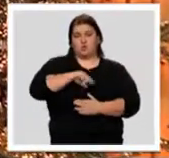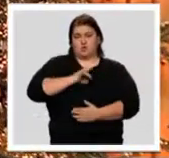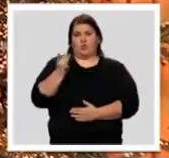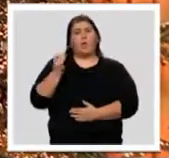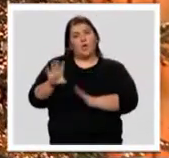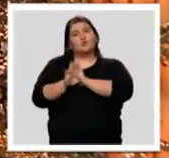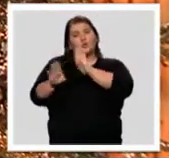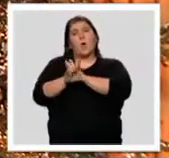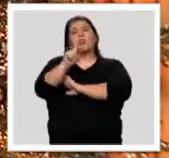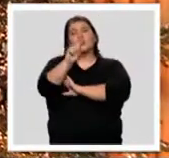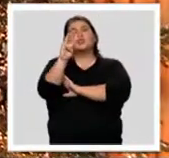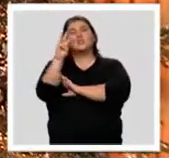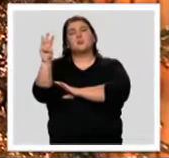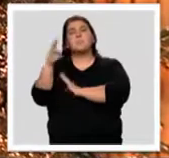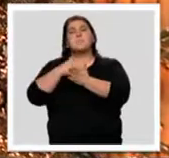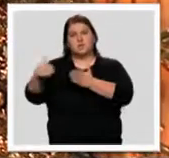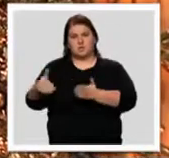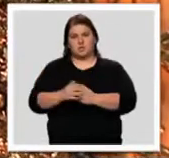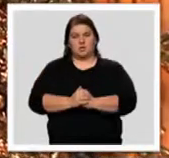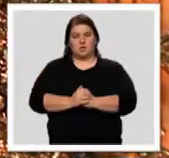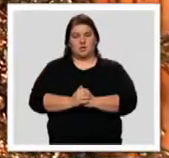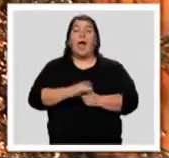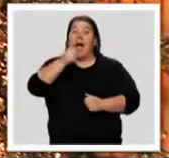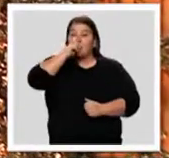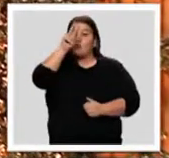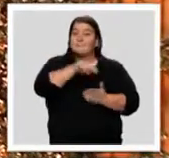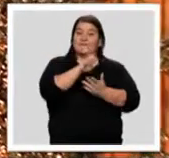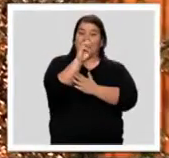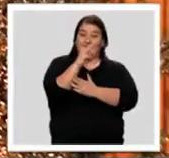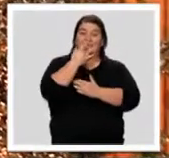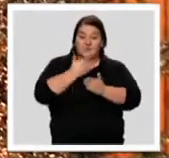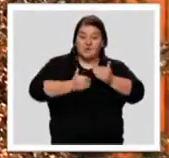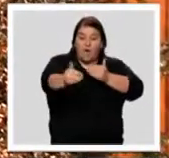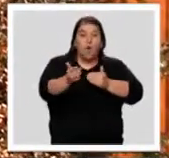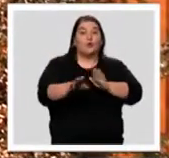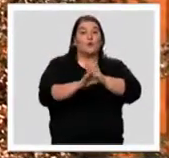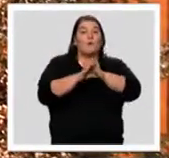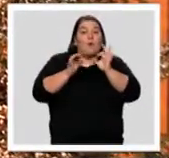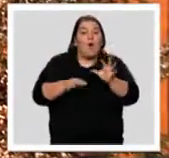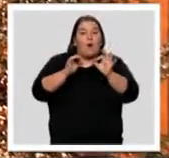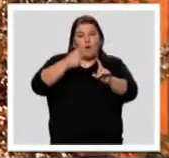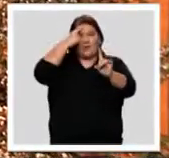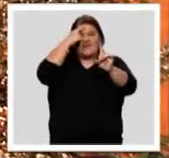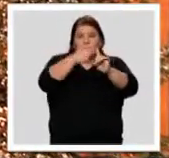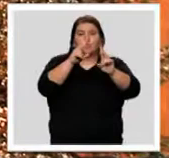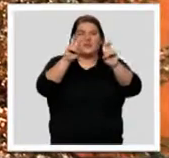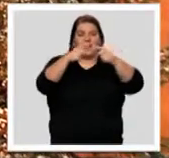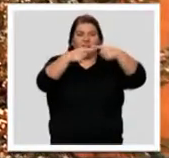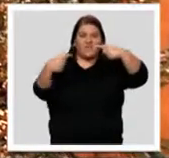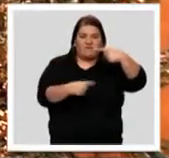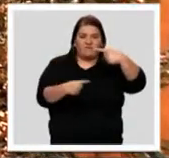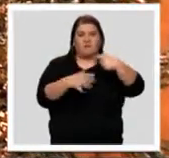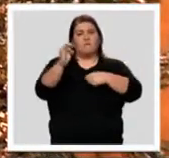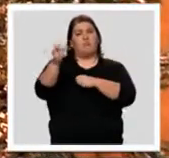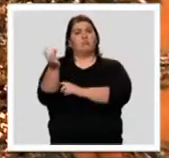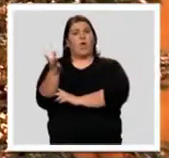133 millones. Y en 2013, si continuamos como hasta ahora cumpliendo con los objetivos de déficit y de